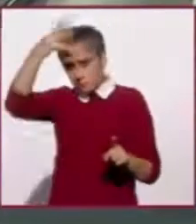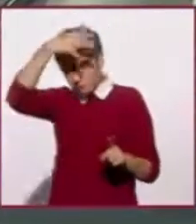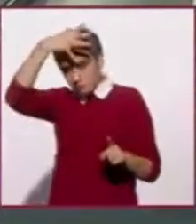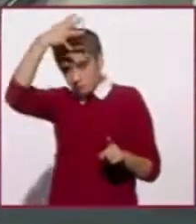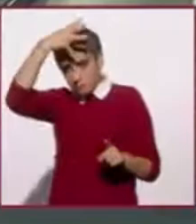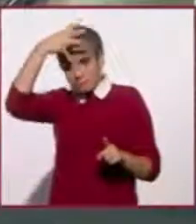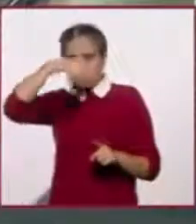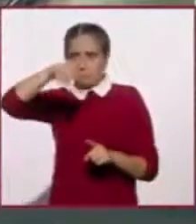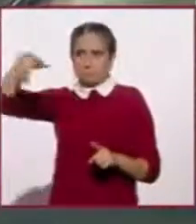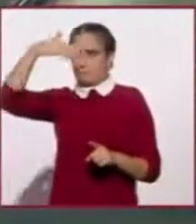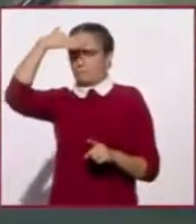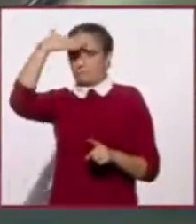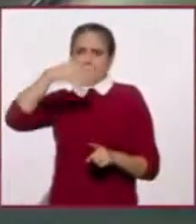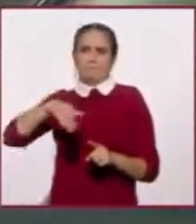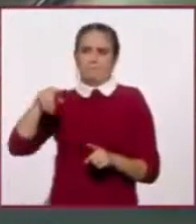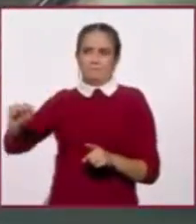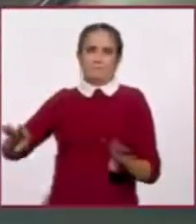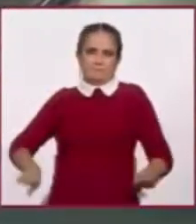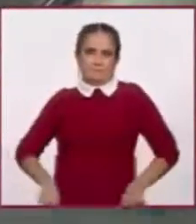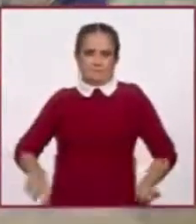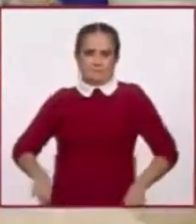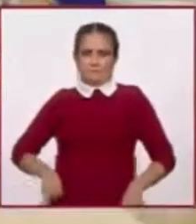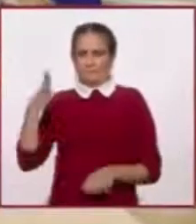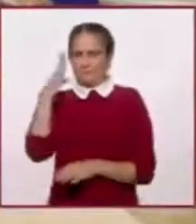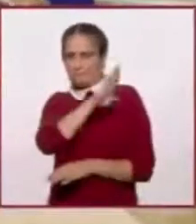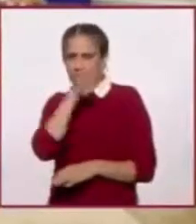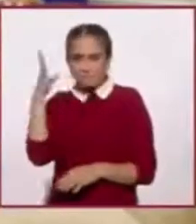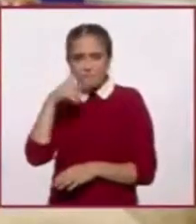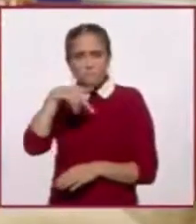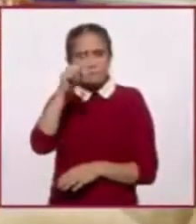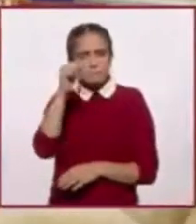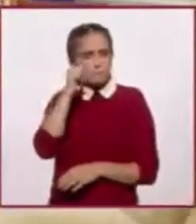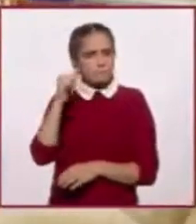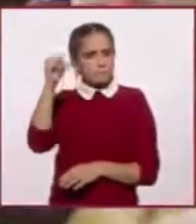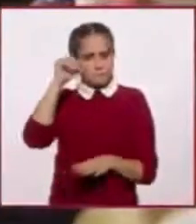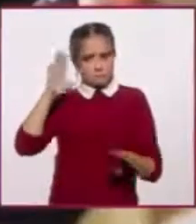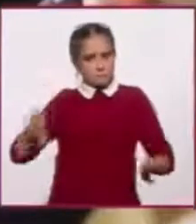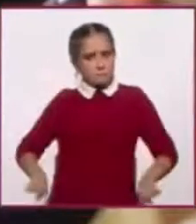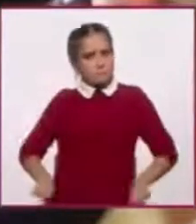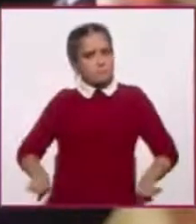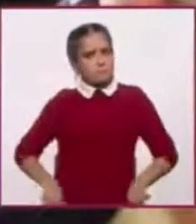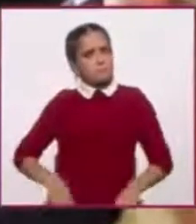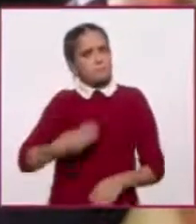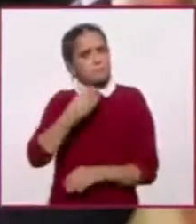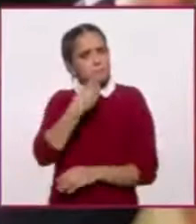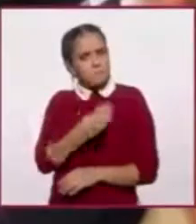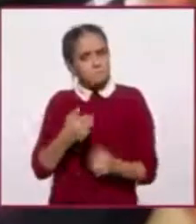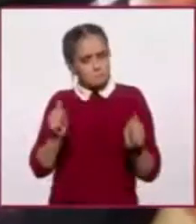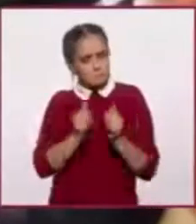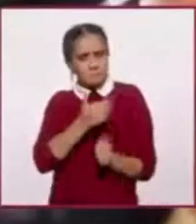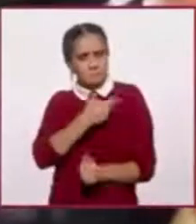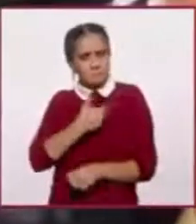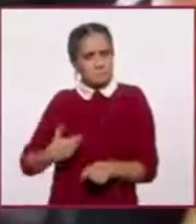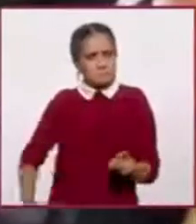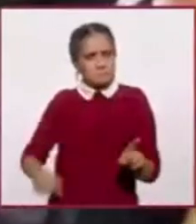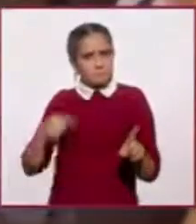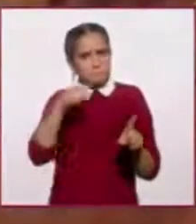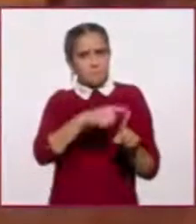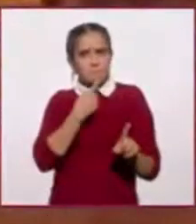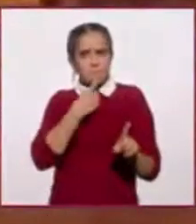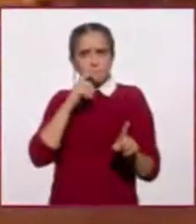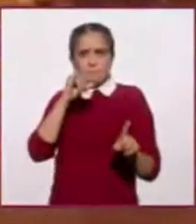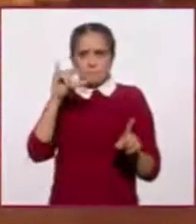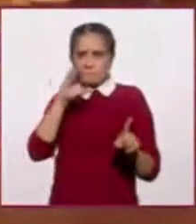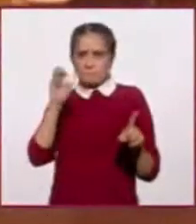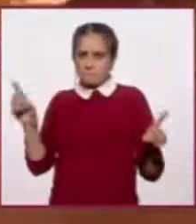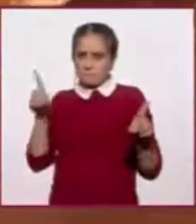impredecible, eh, pues, para que se ha comportado bastante bien, ¿No? Para por eso de todo, eh, y aquí de